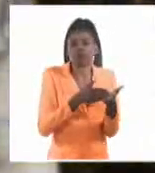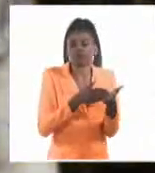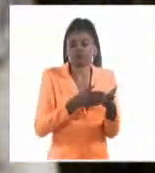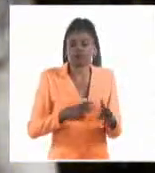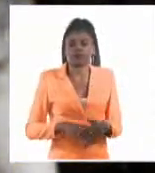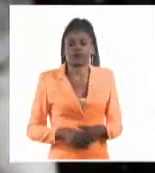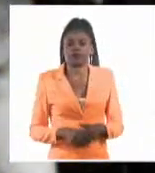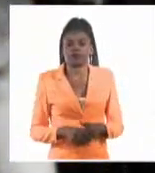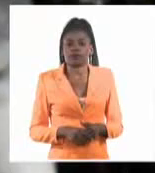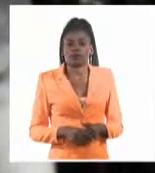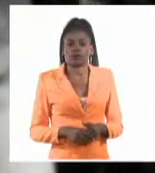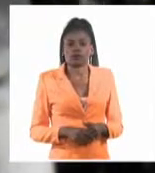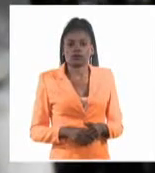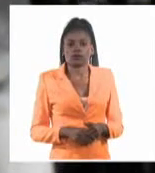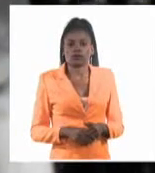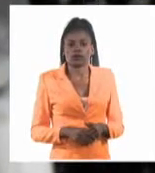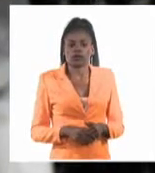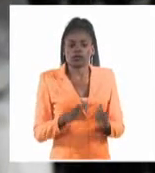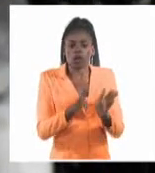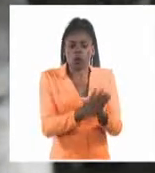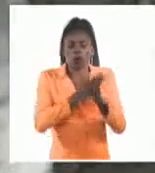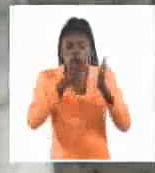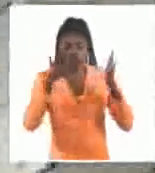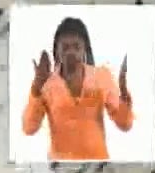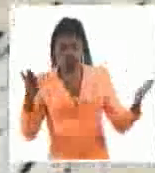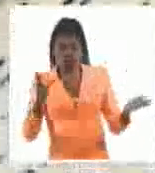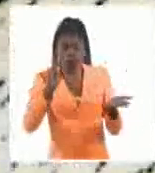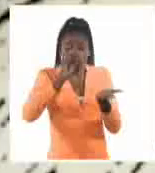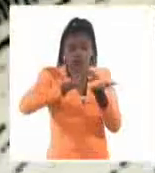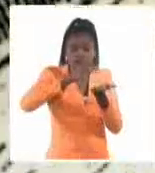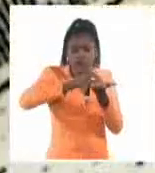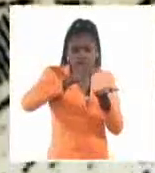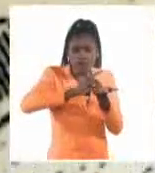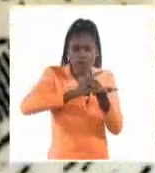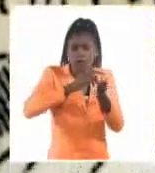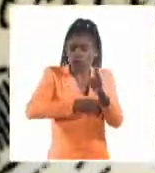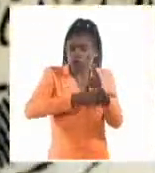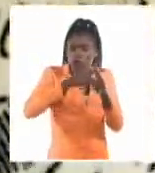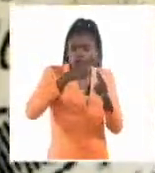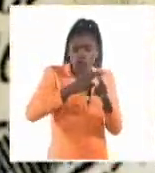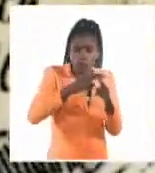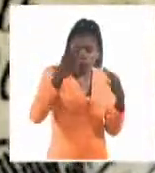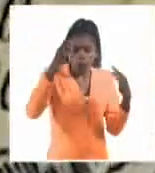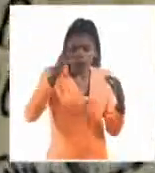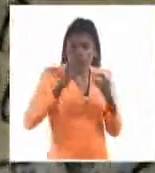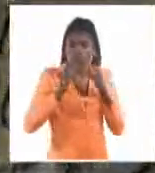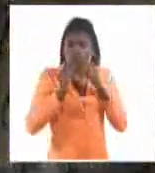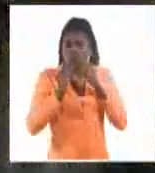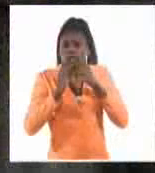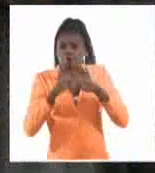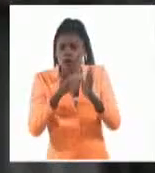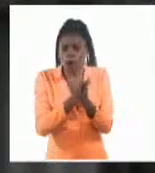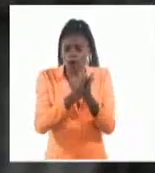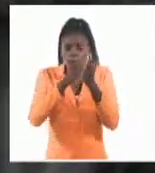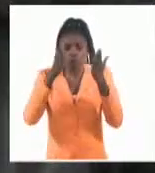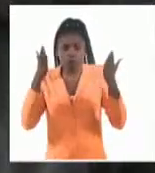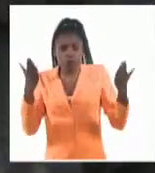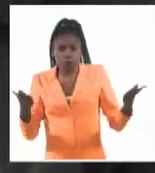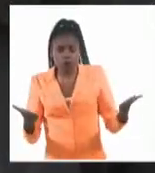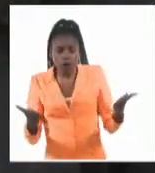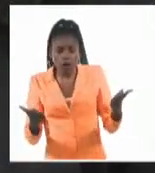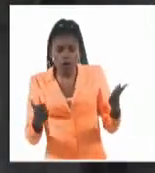correspondencia, sus diarios, sus relatos, los artículos que publicaron en la prensa de la época, las